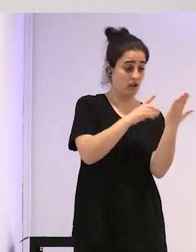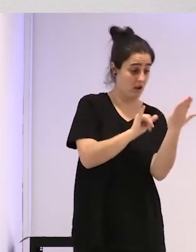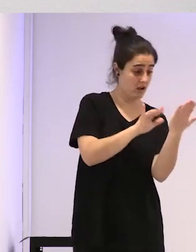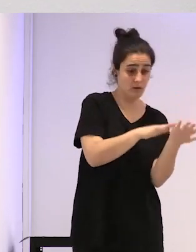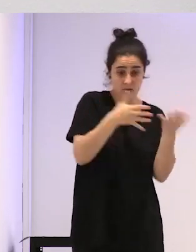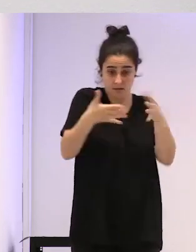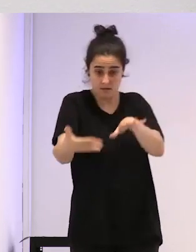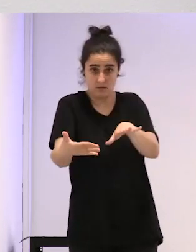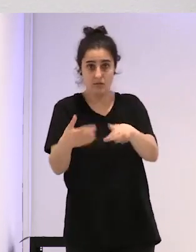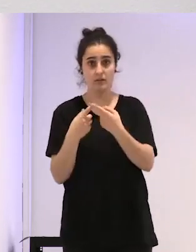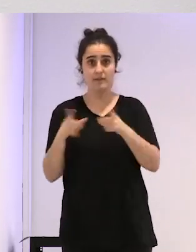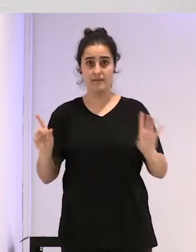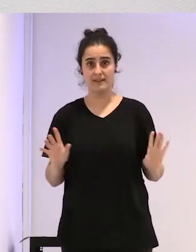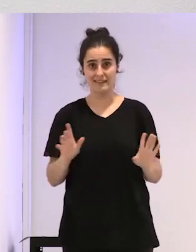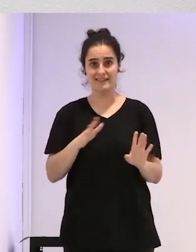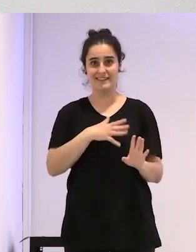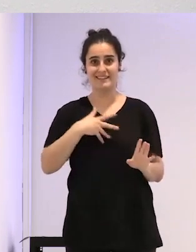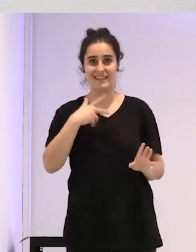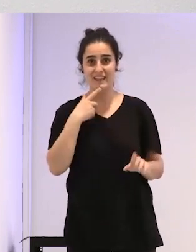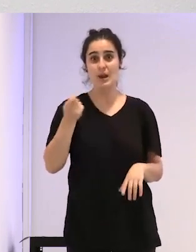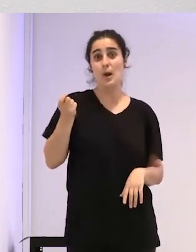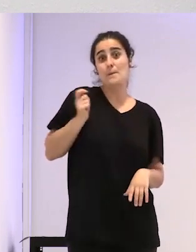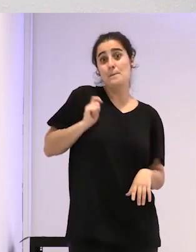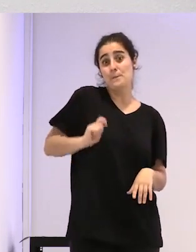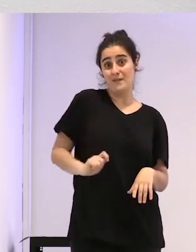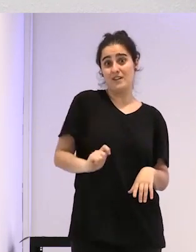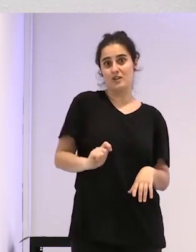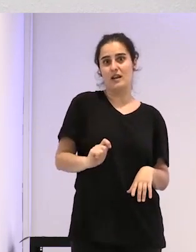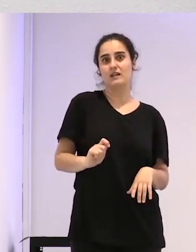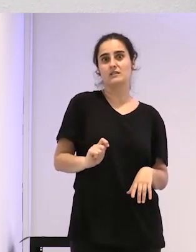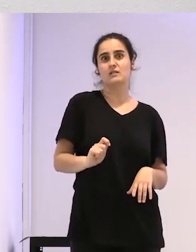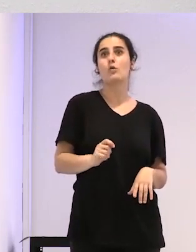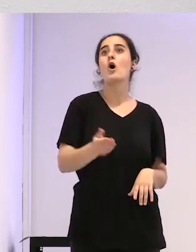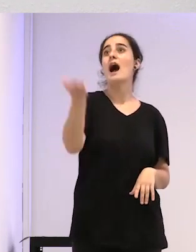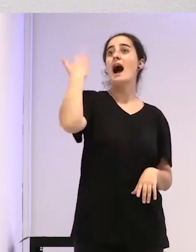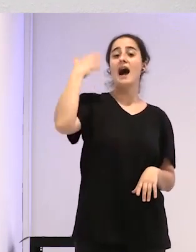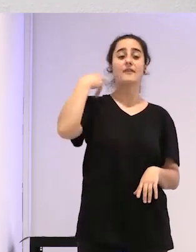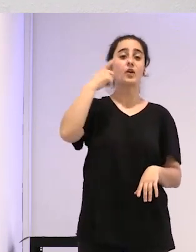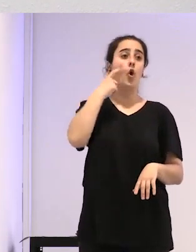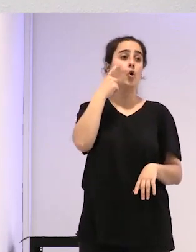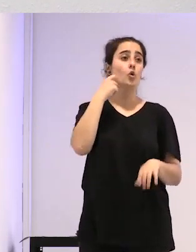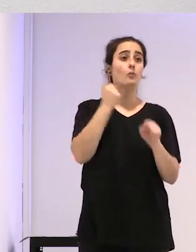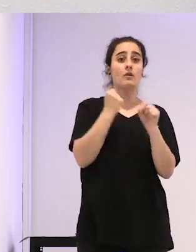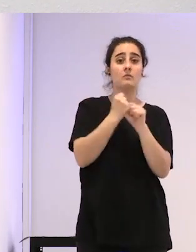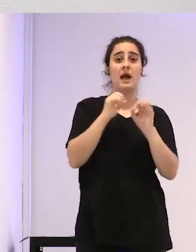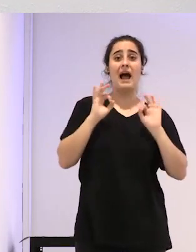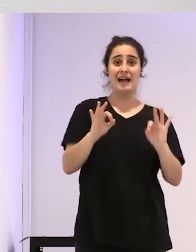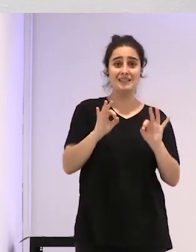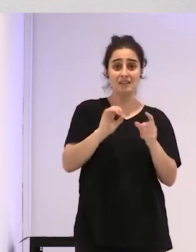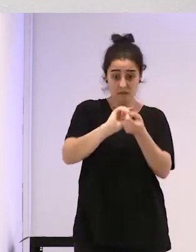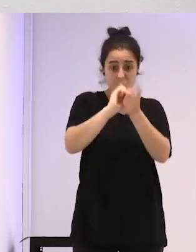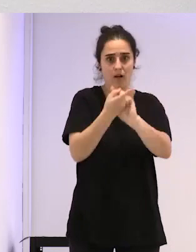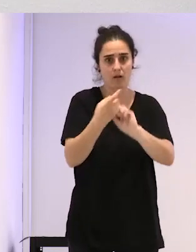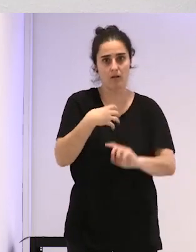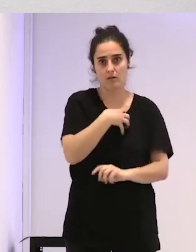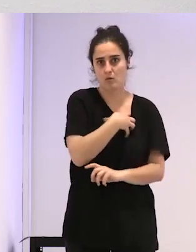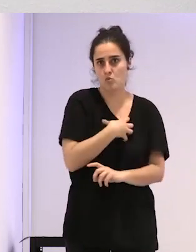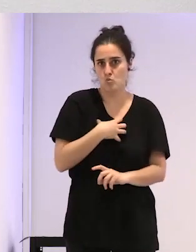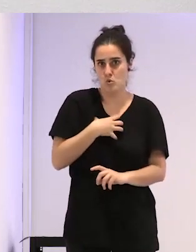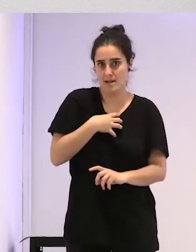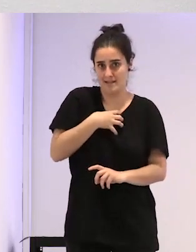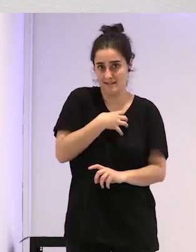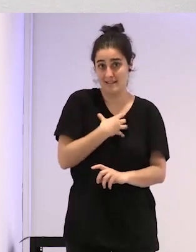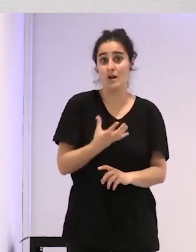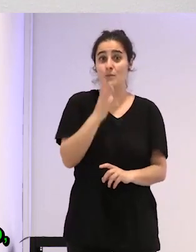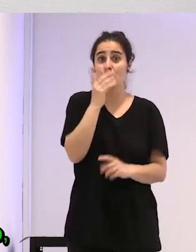nada cuesta más a los profesionales que dejar de hacer cosas como las habían hecho, ¿no? Y, por lo tanto, o se renuevan